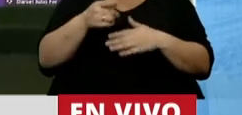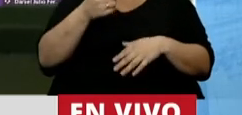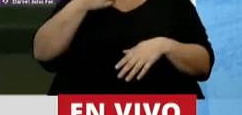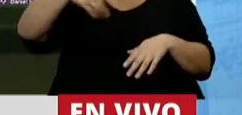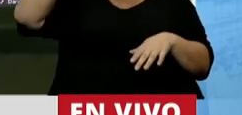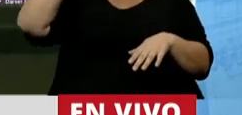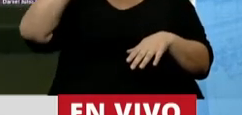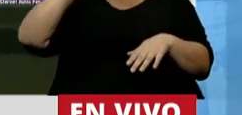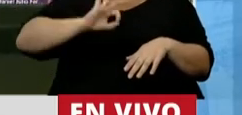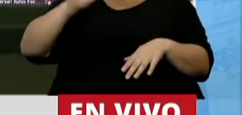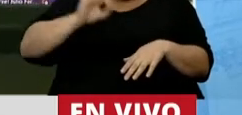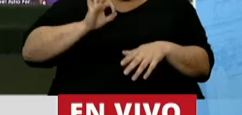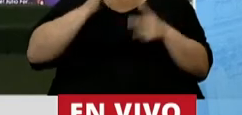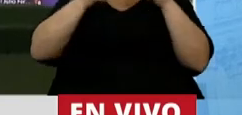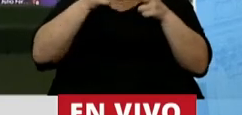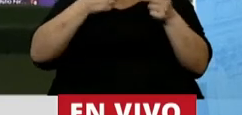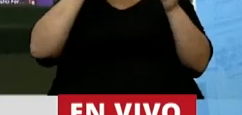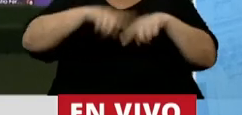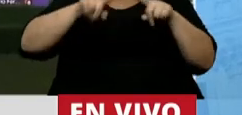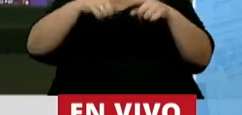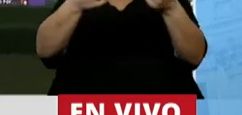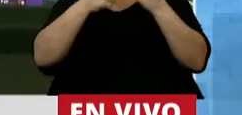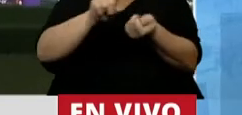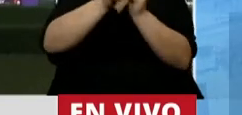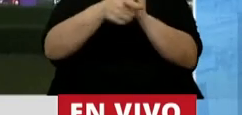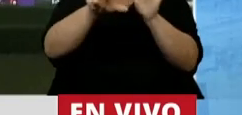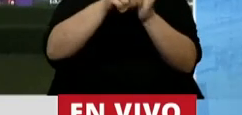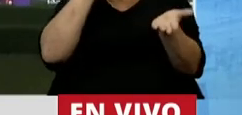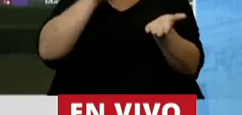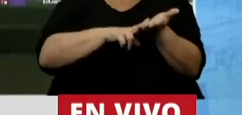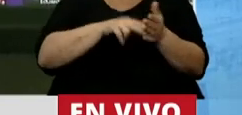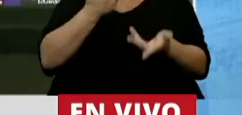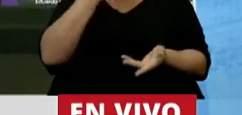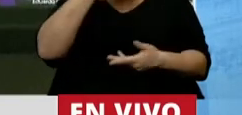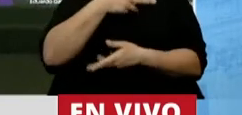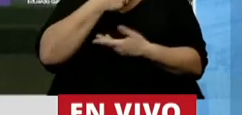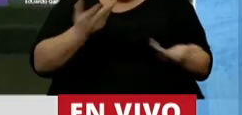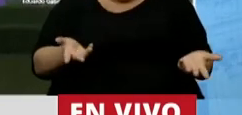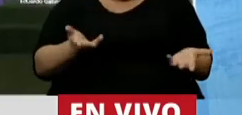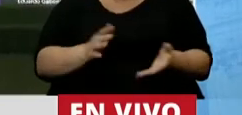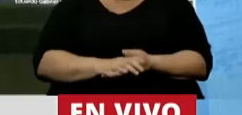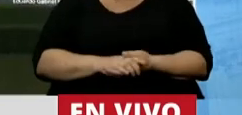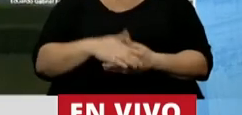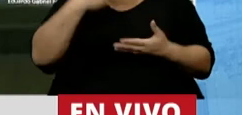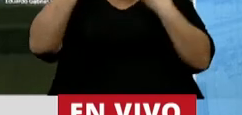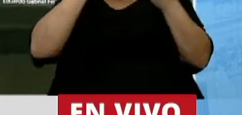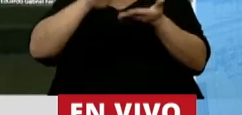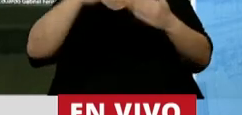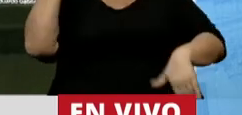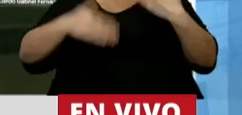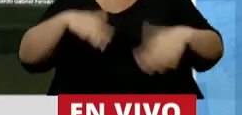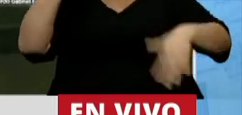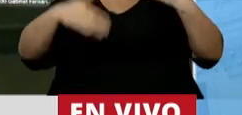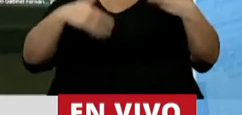Hace más de tres décadas que se habla de que necesitamos una reforma tributaria, pero de eso nada. Hacen culto de la emergencia